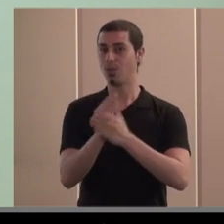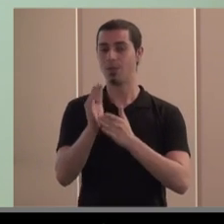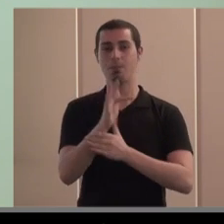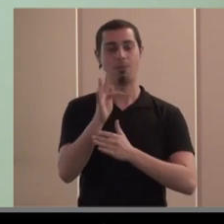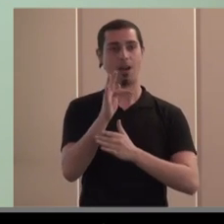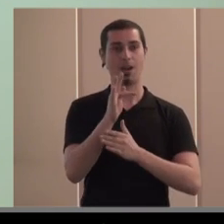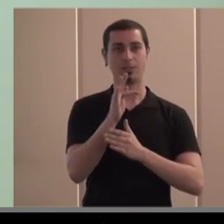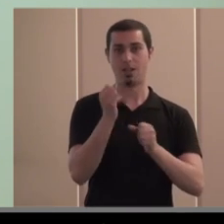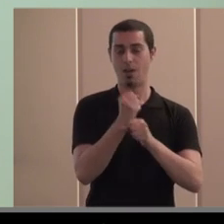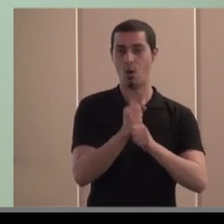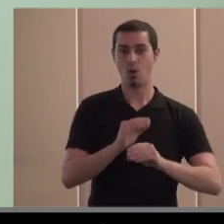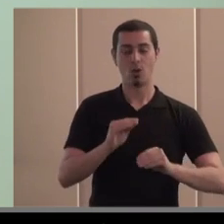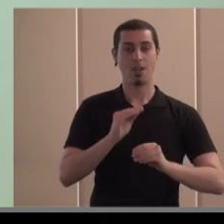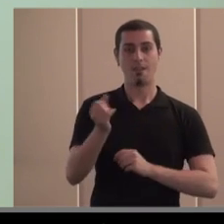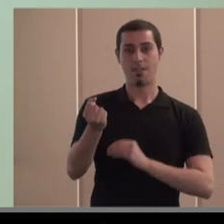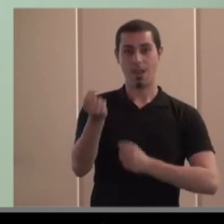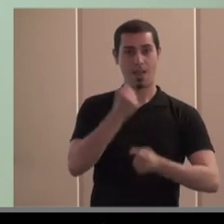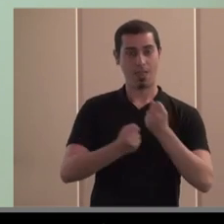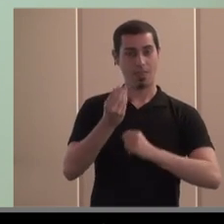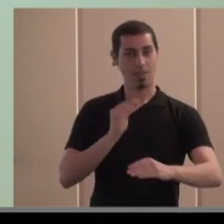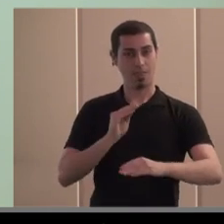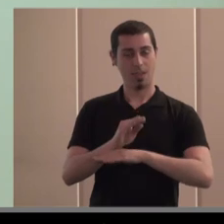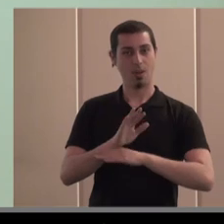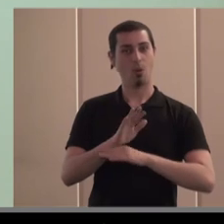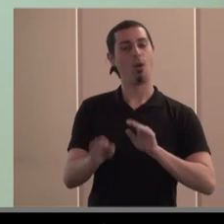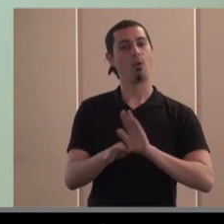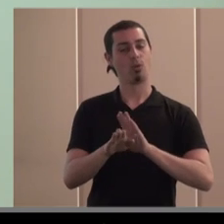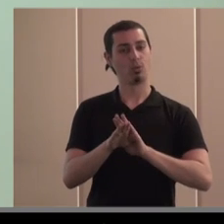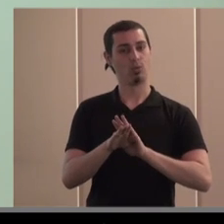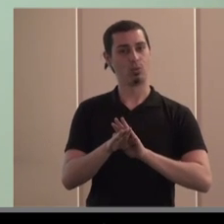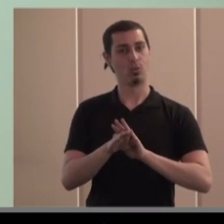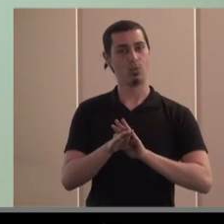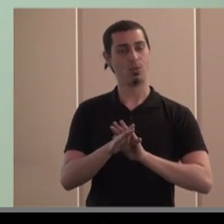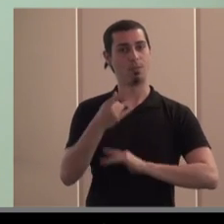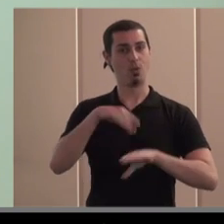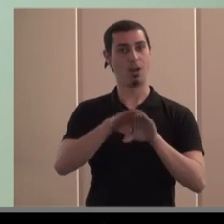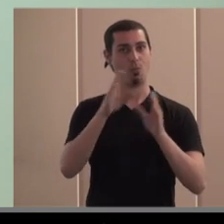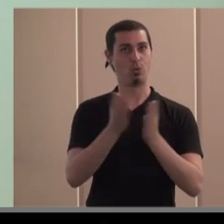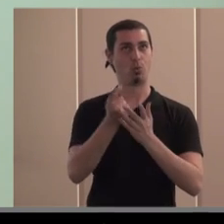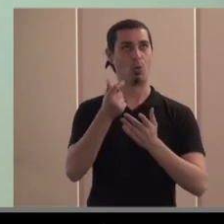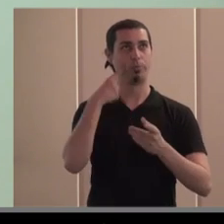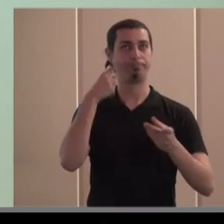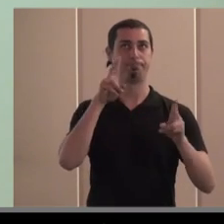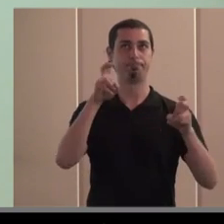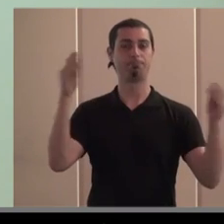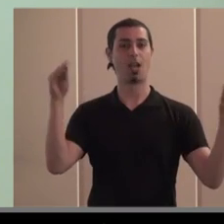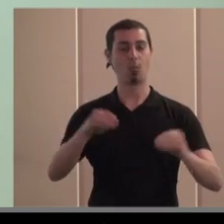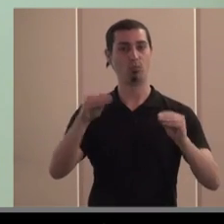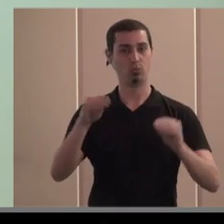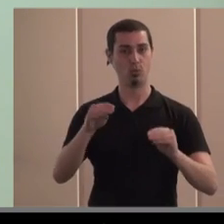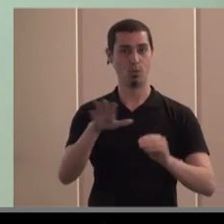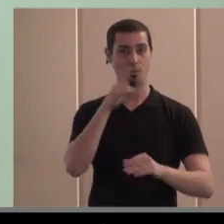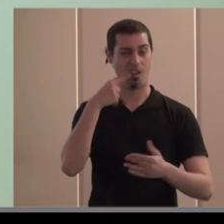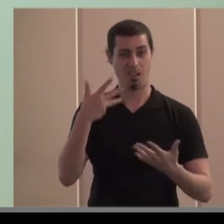empresariales de futuro y financieros también nos hagan caer de nuevo en este mundo tan absurdo en el que estamos en la